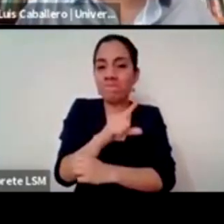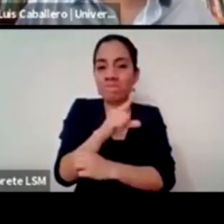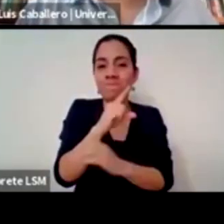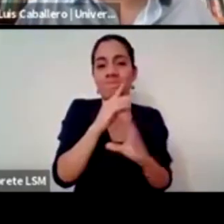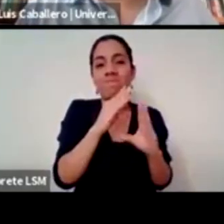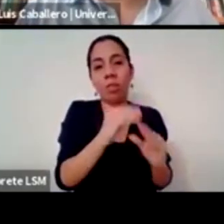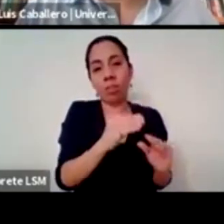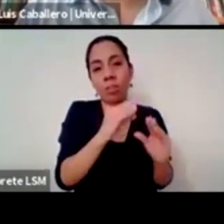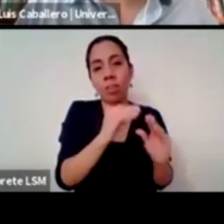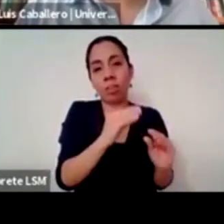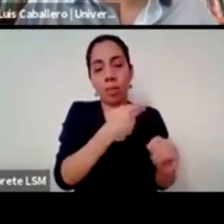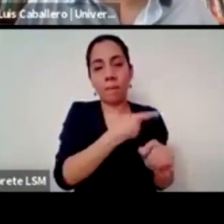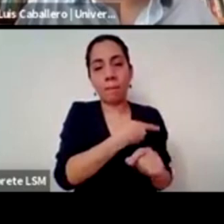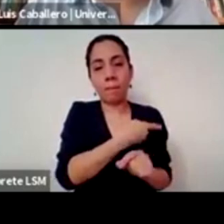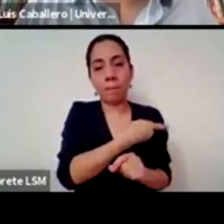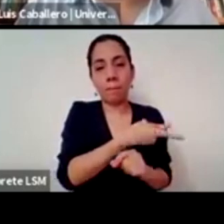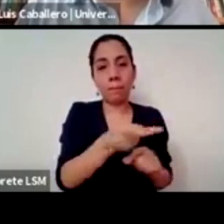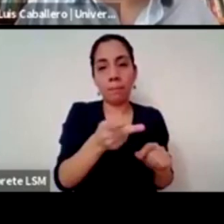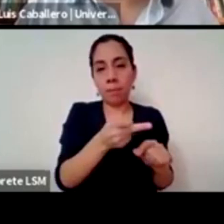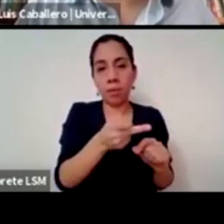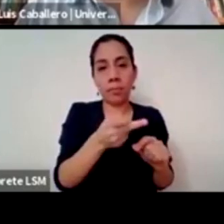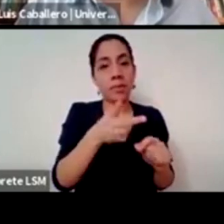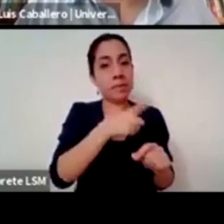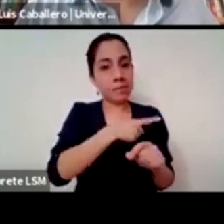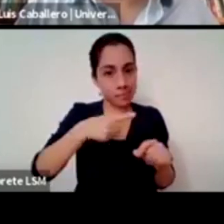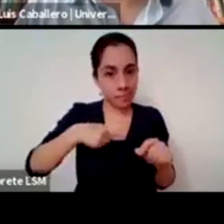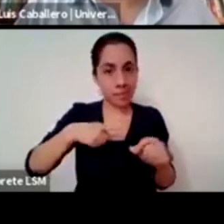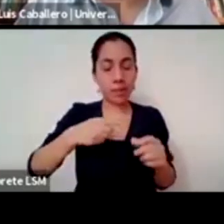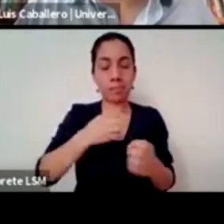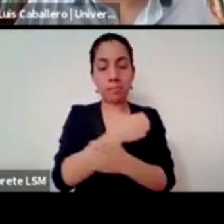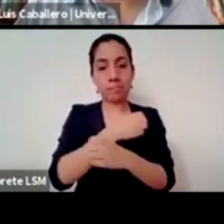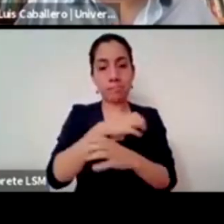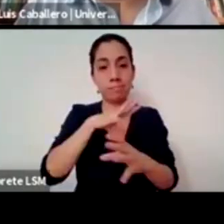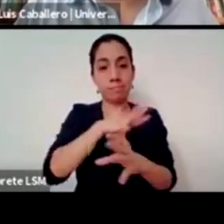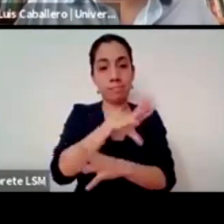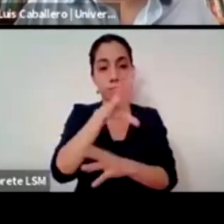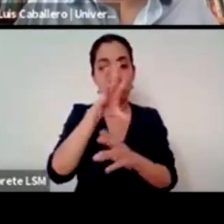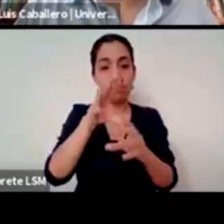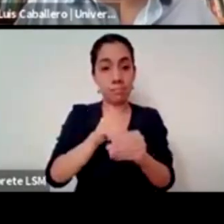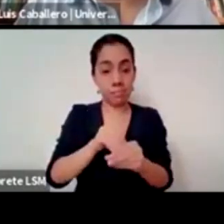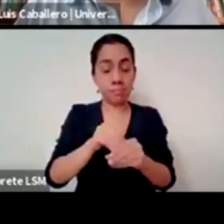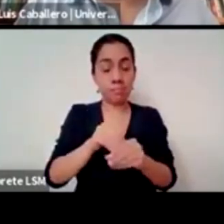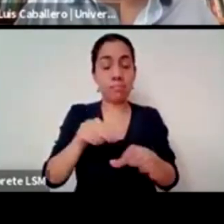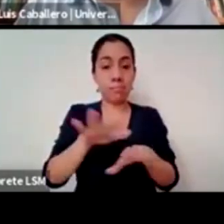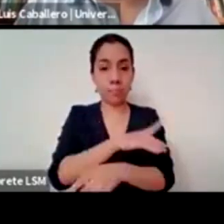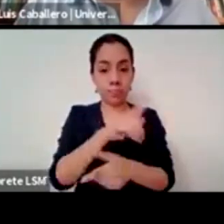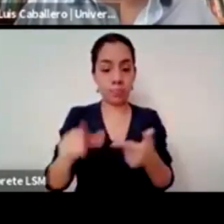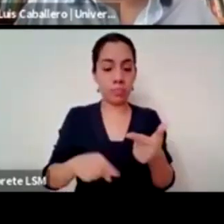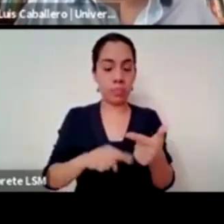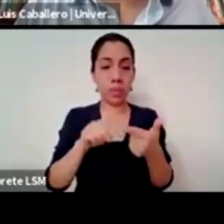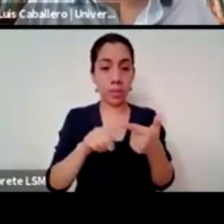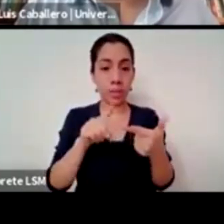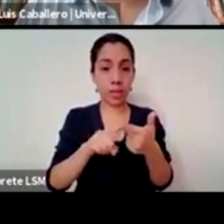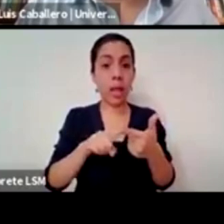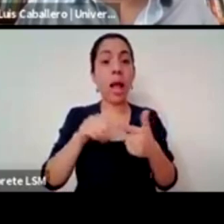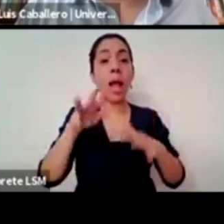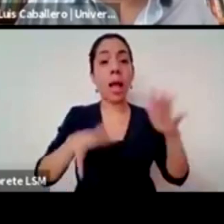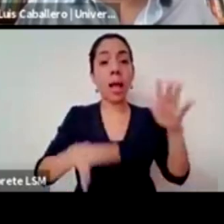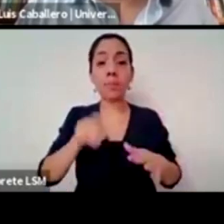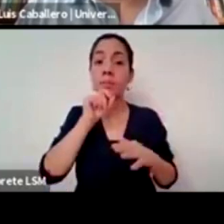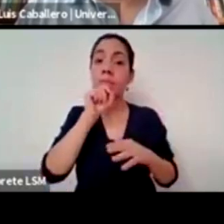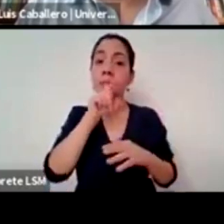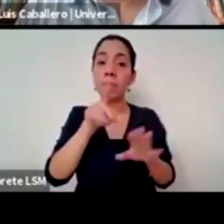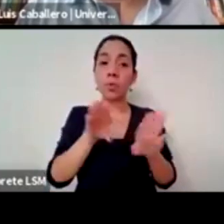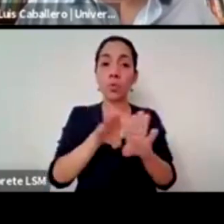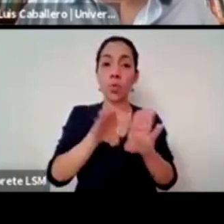segundo que es un claro atentado contra la libertad de cátedra y que infunde un